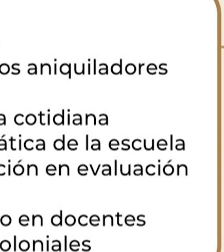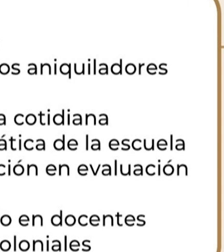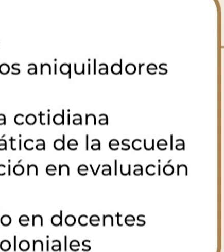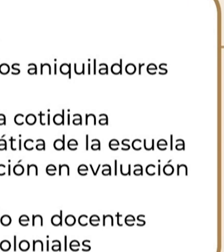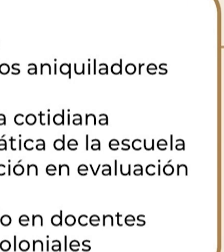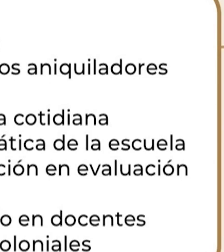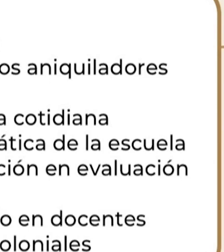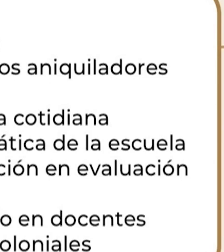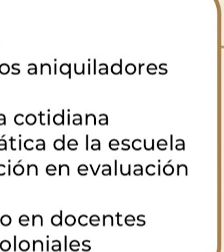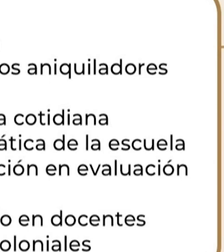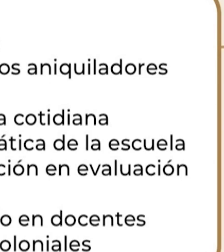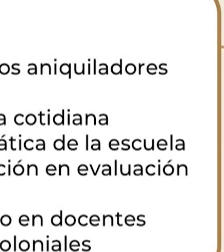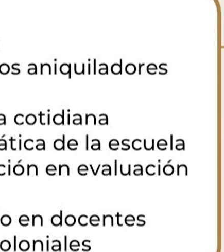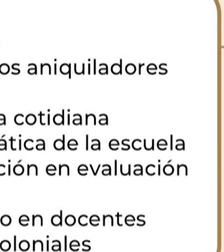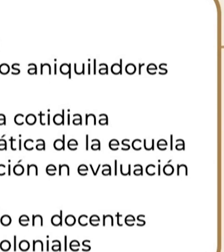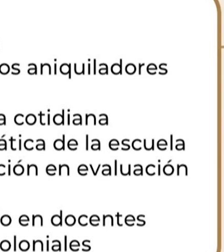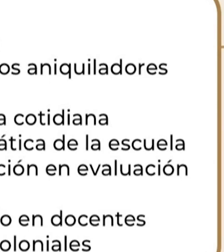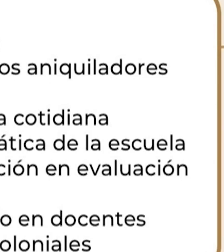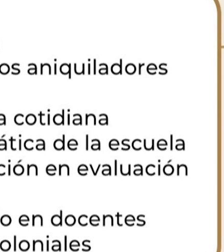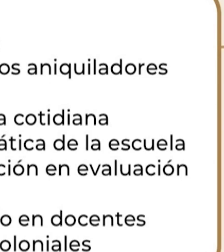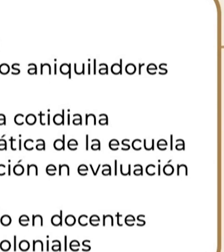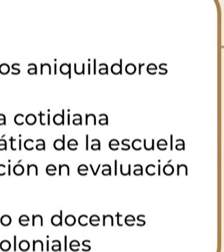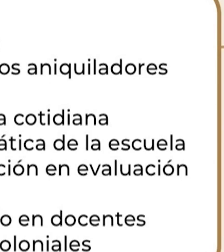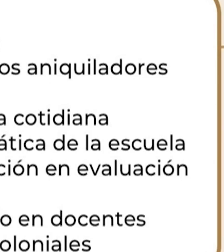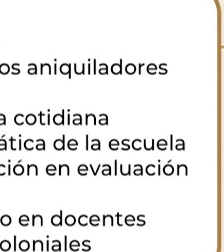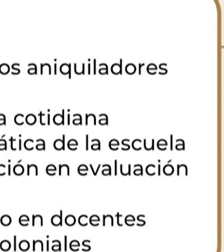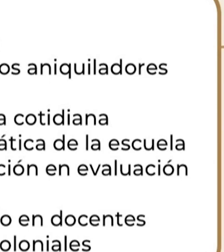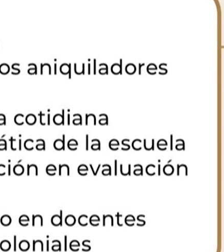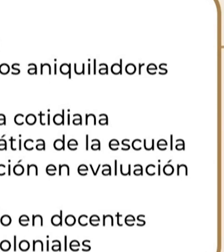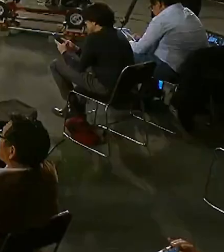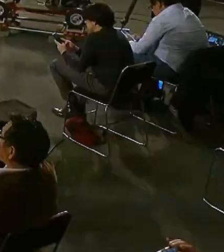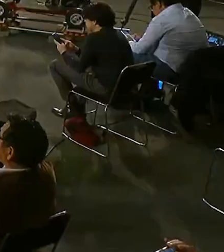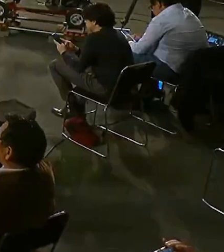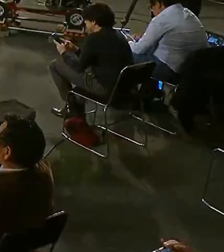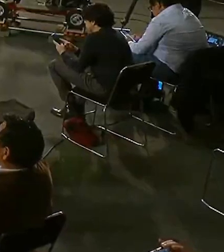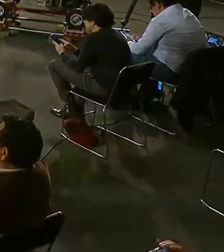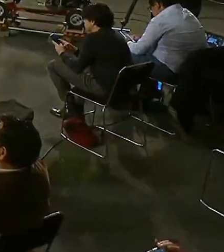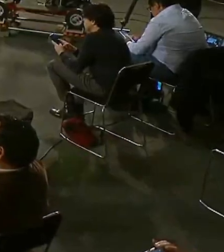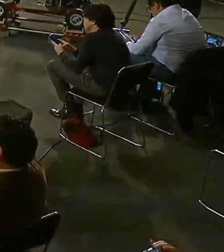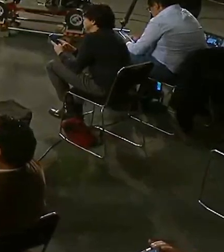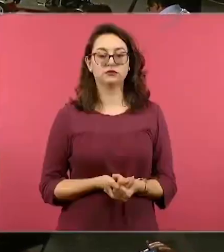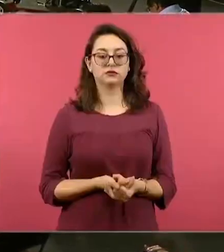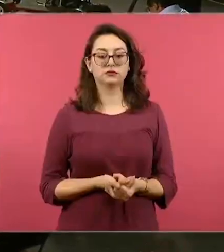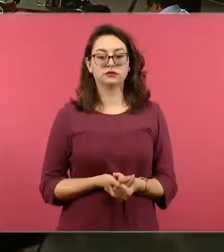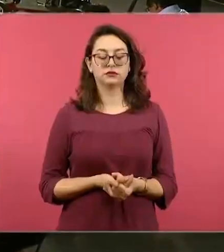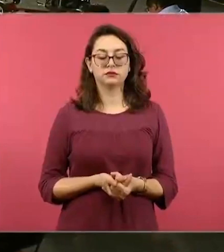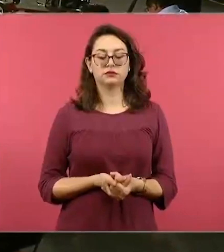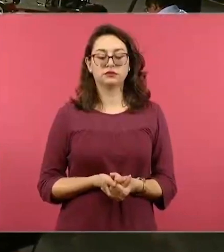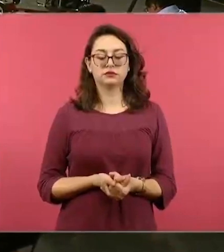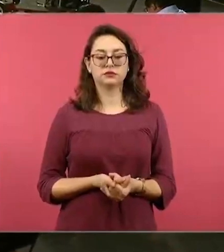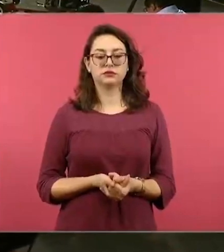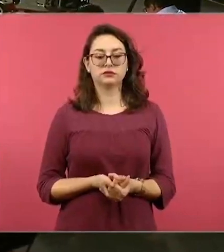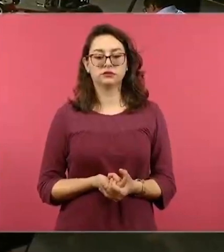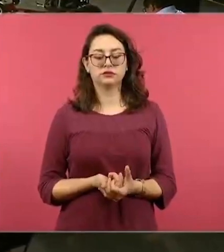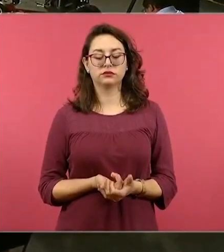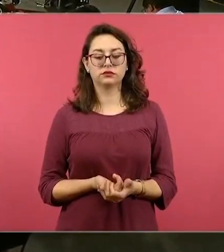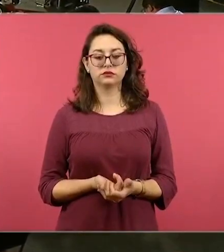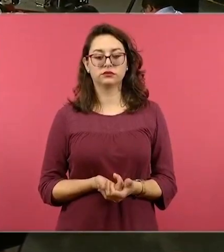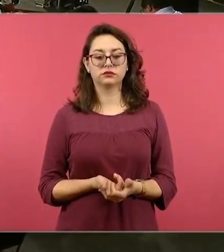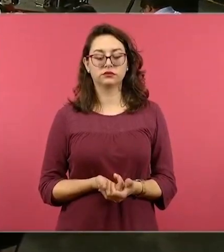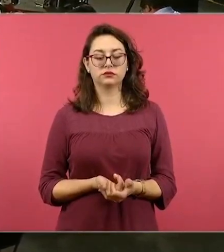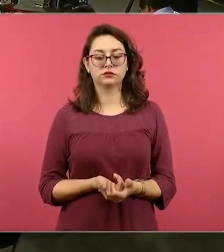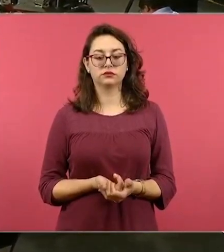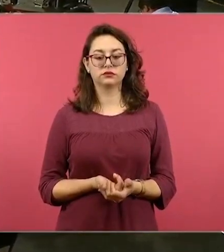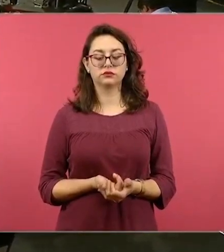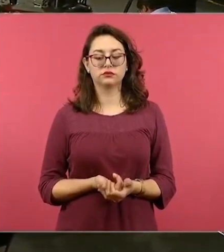reforma del 2013 y sus efectos aniquiladores para el magisterio. La lucha fue importante